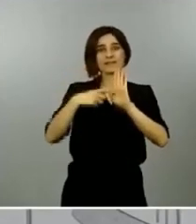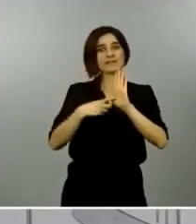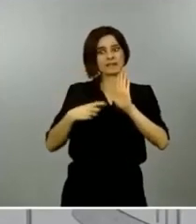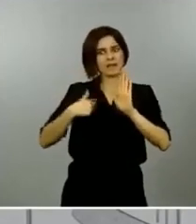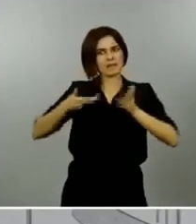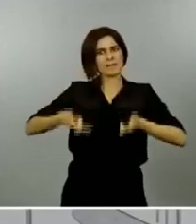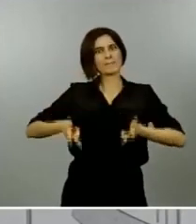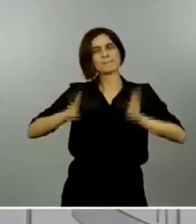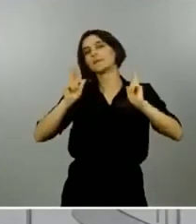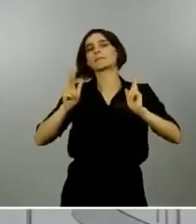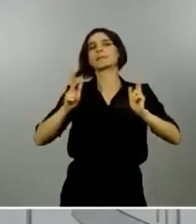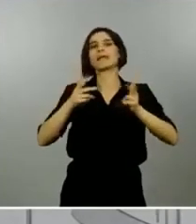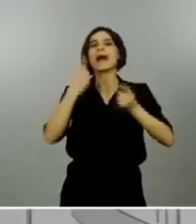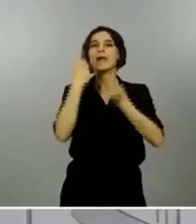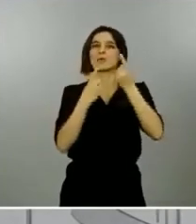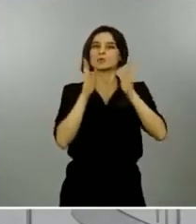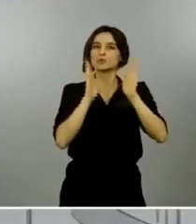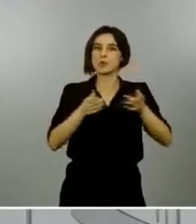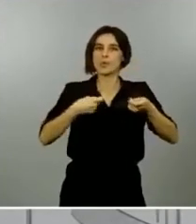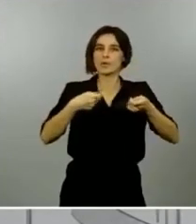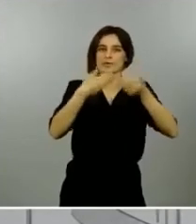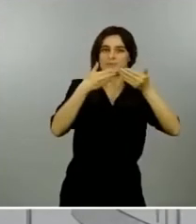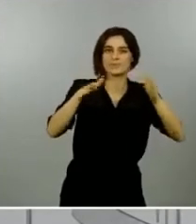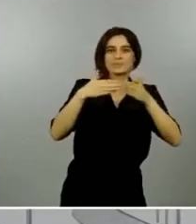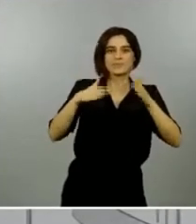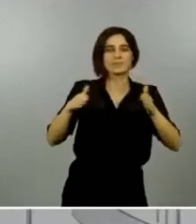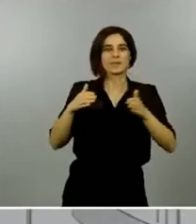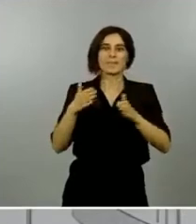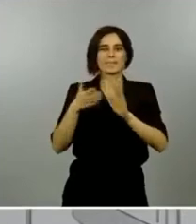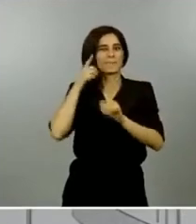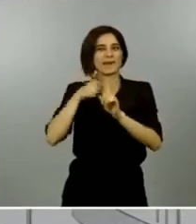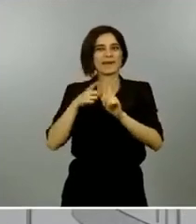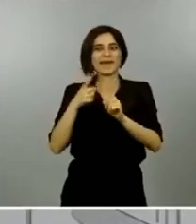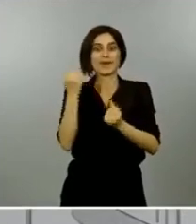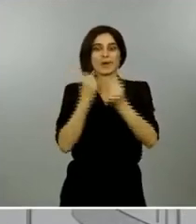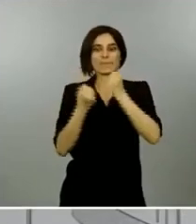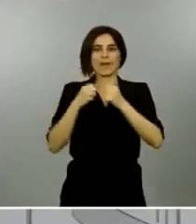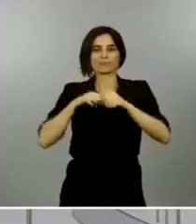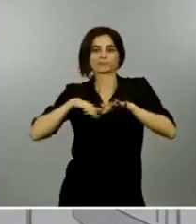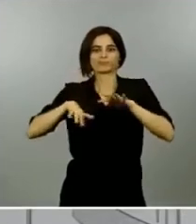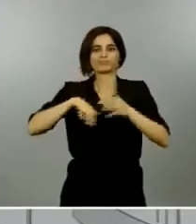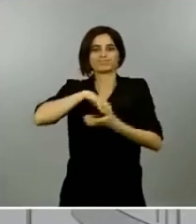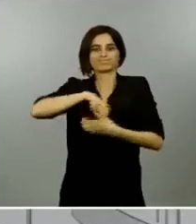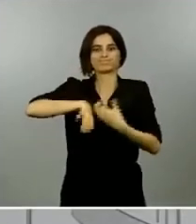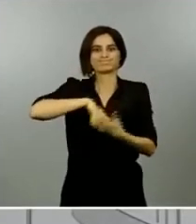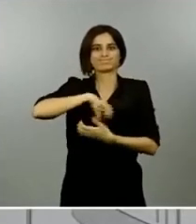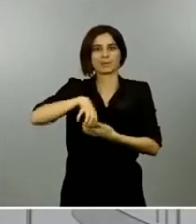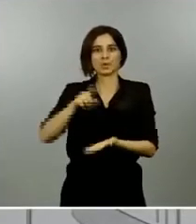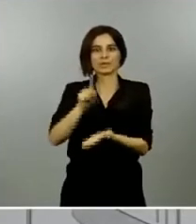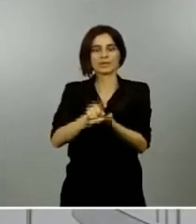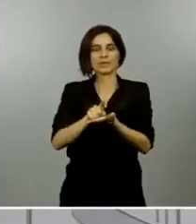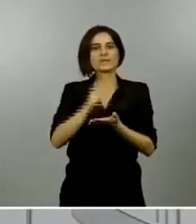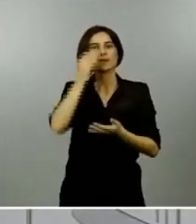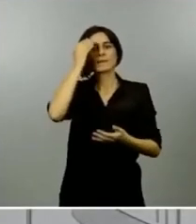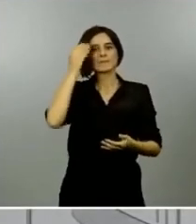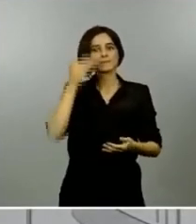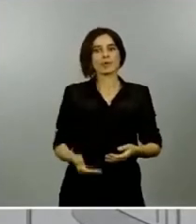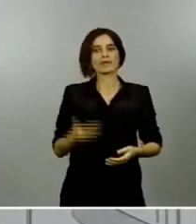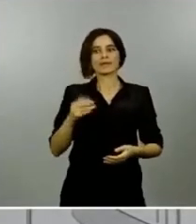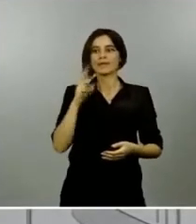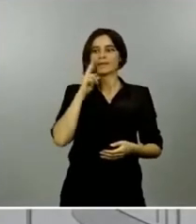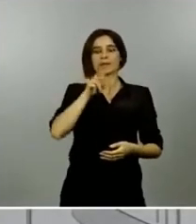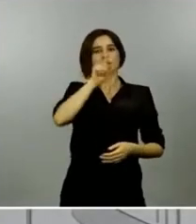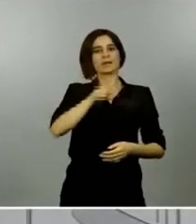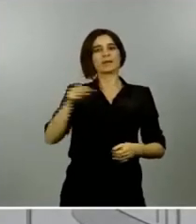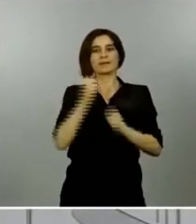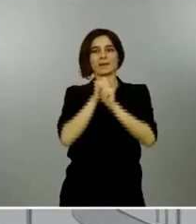económica lo que es sin duda importante es que empecemos también a ver cómo se reincorporan trabajadores y trabajadoras a